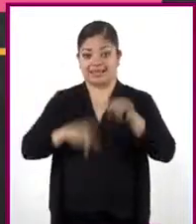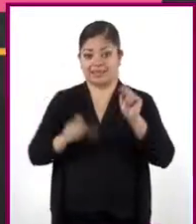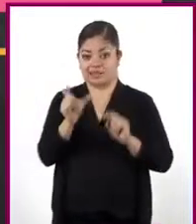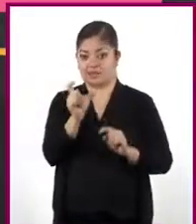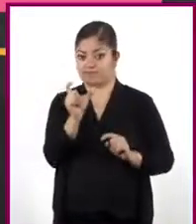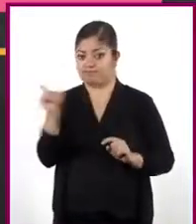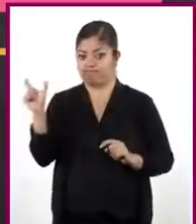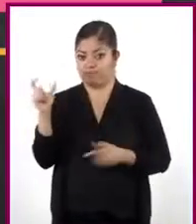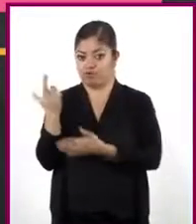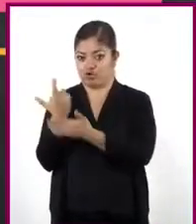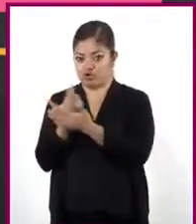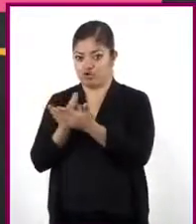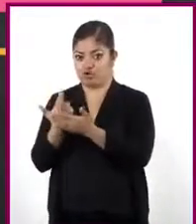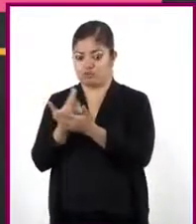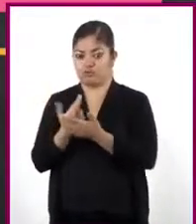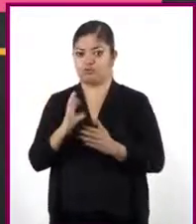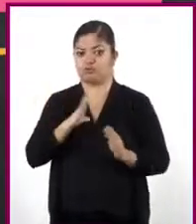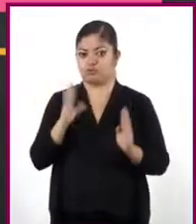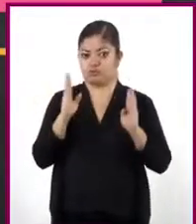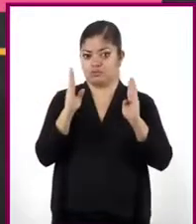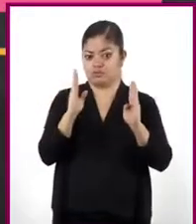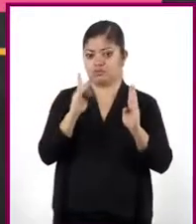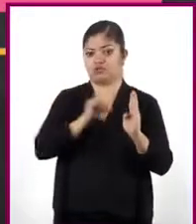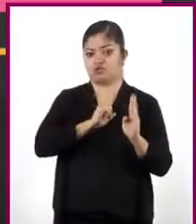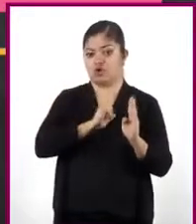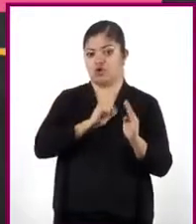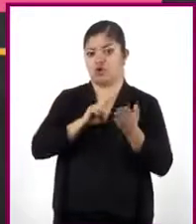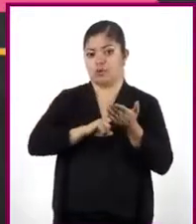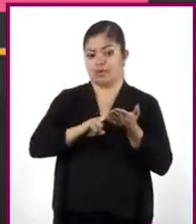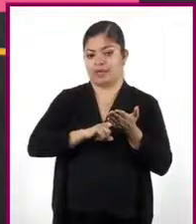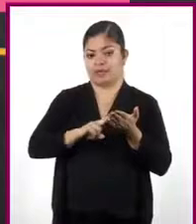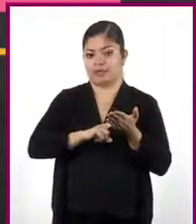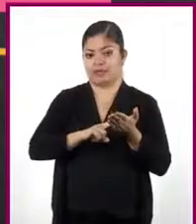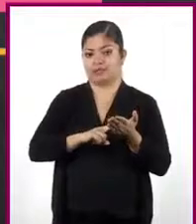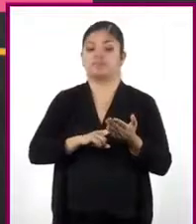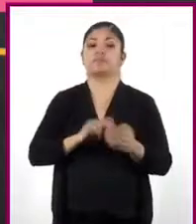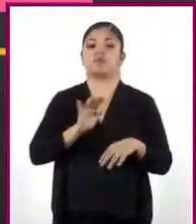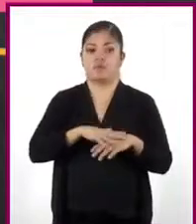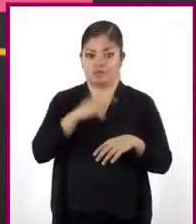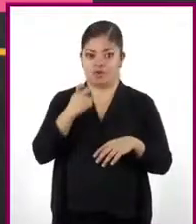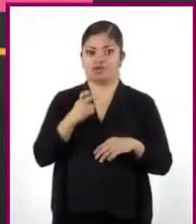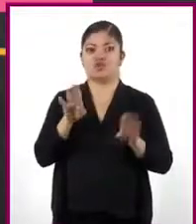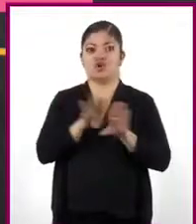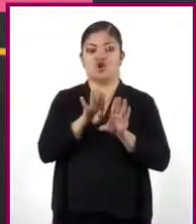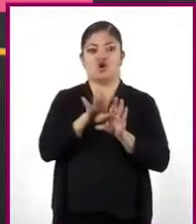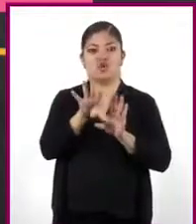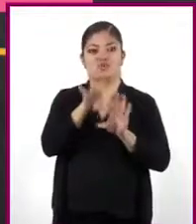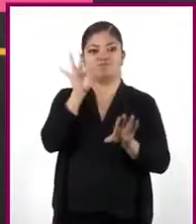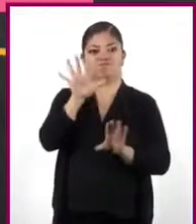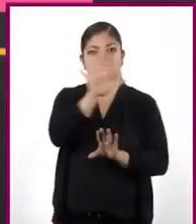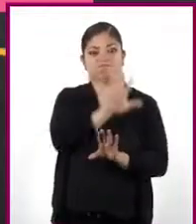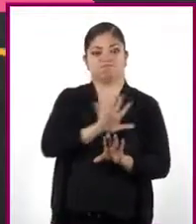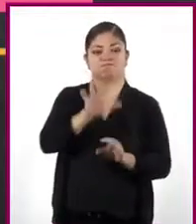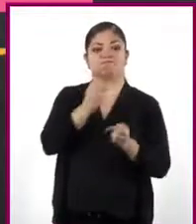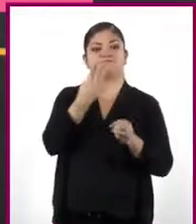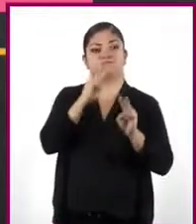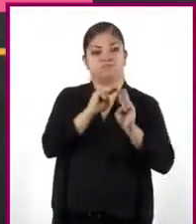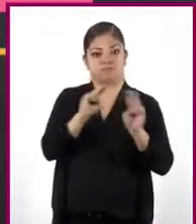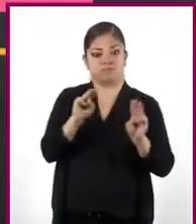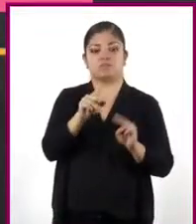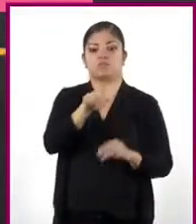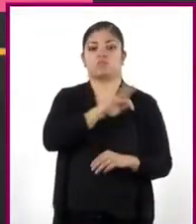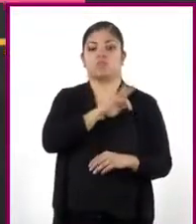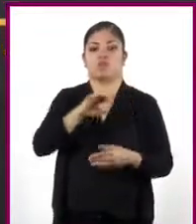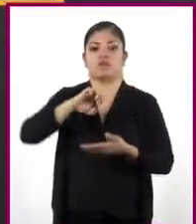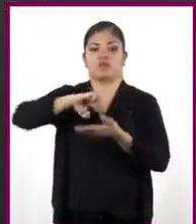rectángulo rosa, queda solo el rectángulo verde. Entonces, para encontrar el área del rectángulo verde, podemos